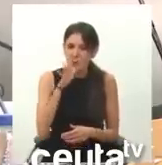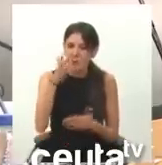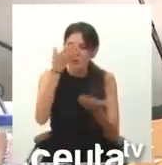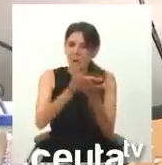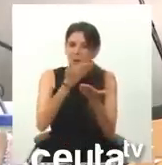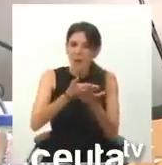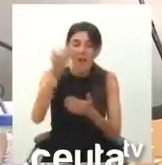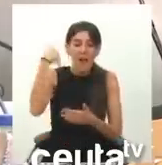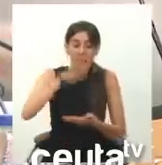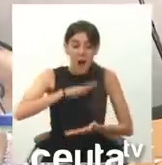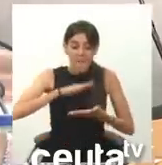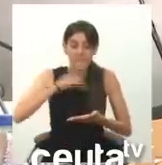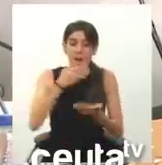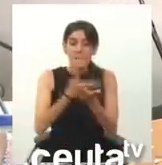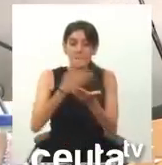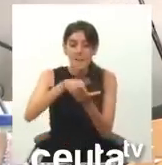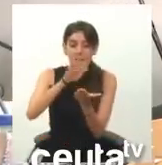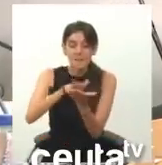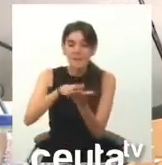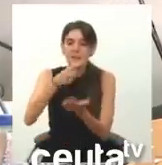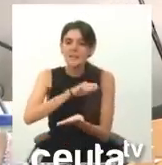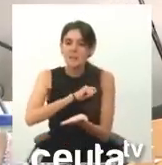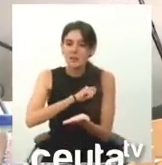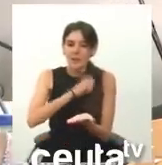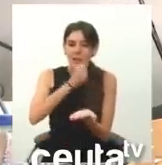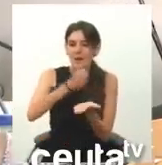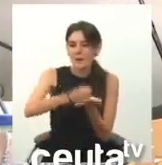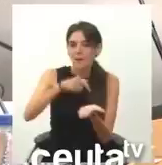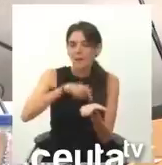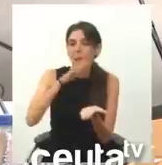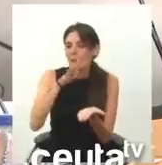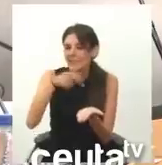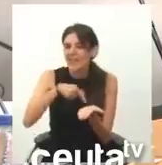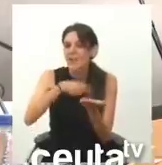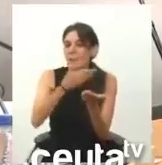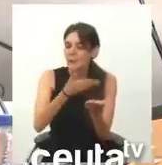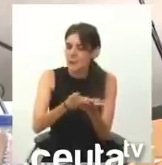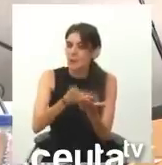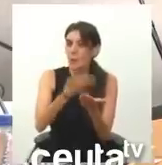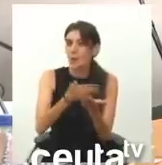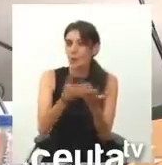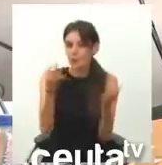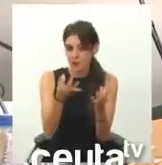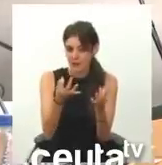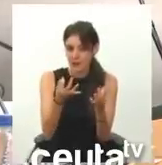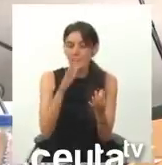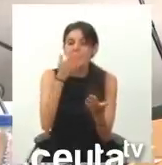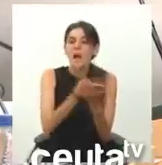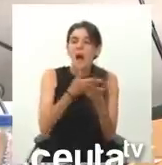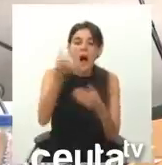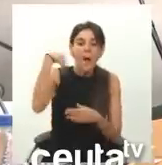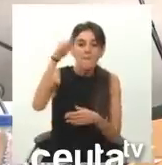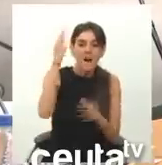otorgan a Marruecos la capacidad de expedir certificado de españolidad? Eso es que están haciendo ustedes con esta propuesta. Darle a